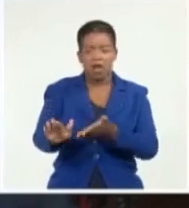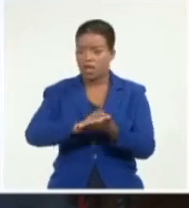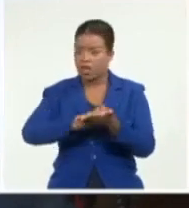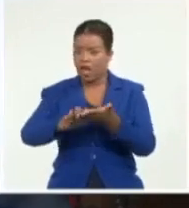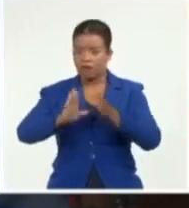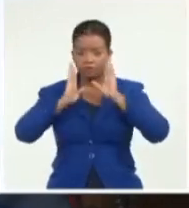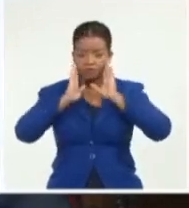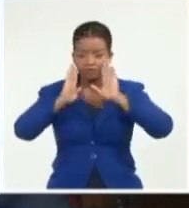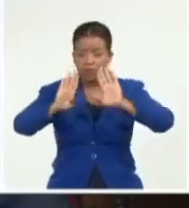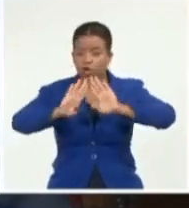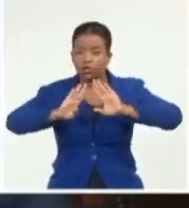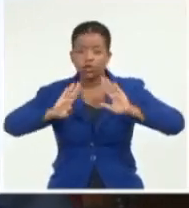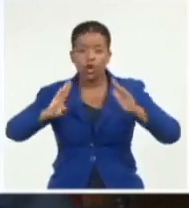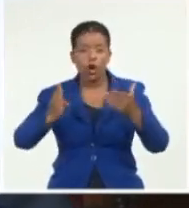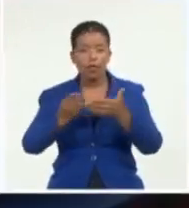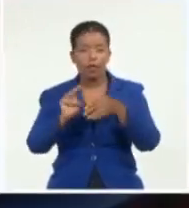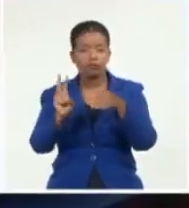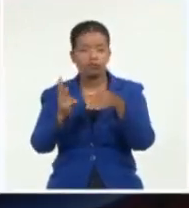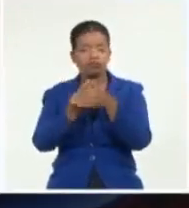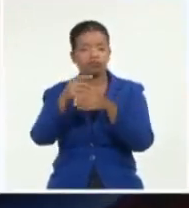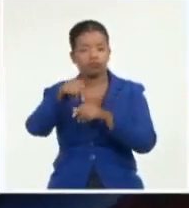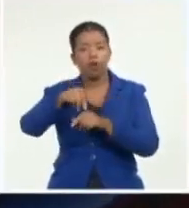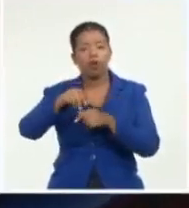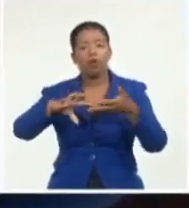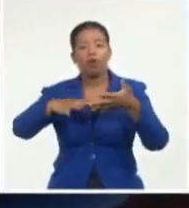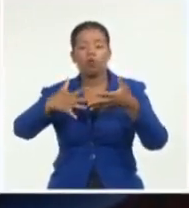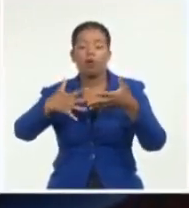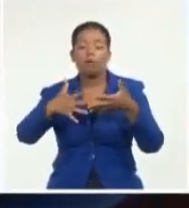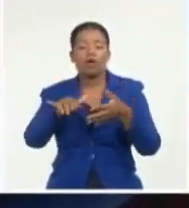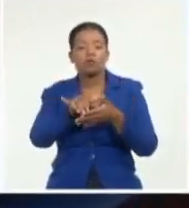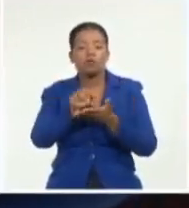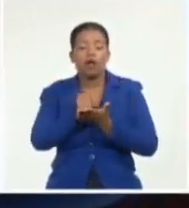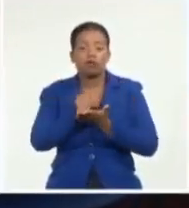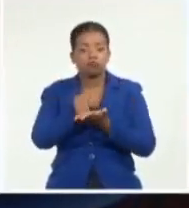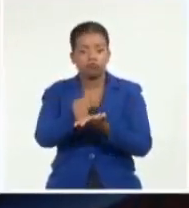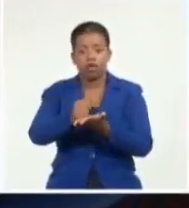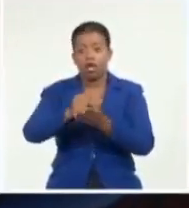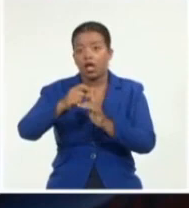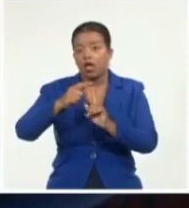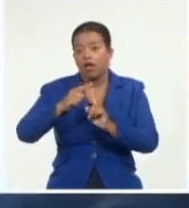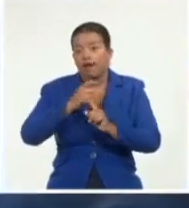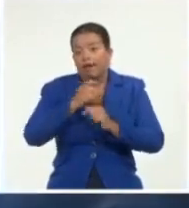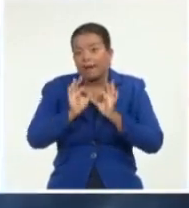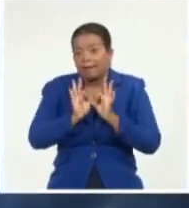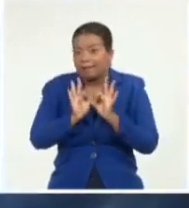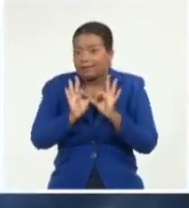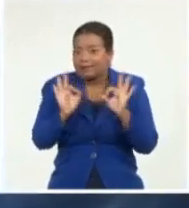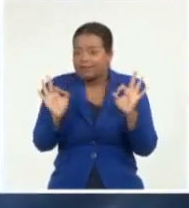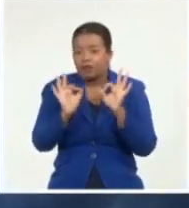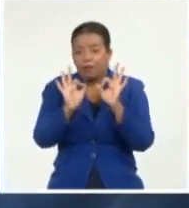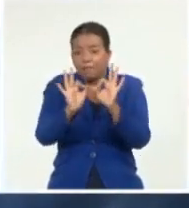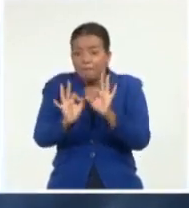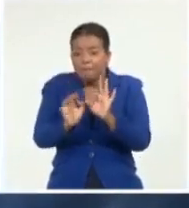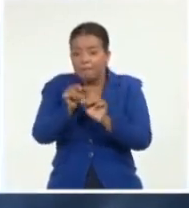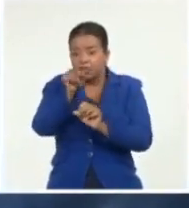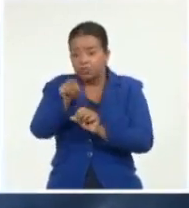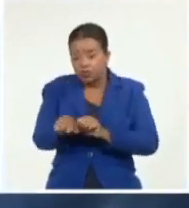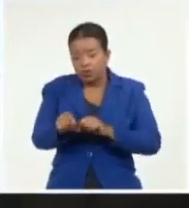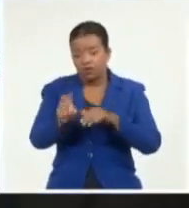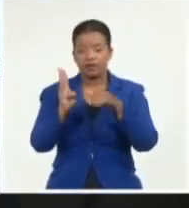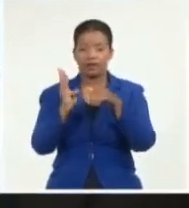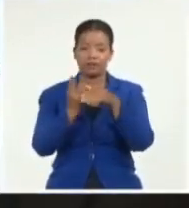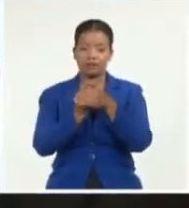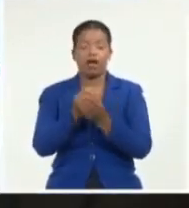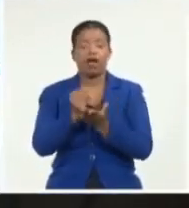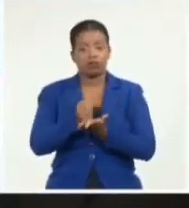todas, y ofrece de forma novedosa un tratamiento específico en un capítulo para las personas en situación de